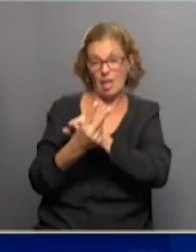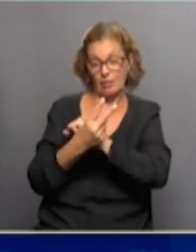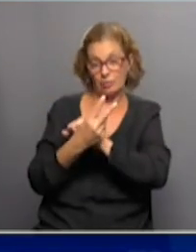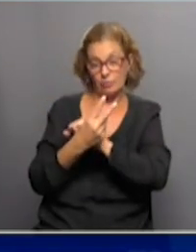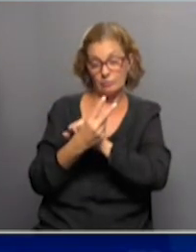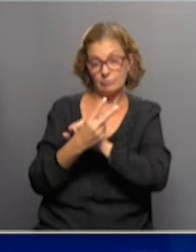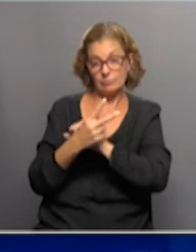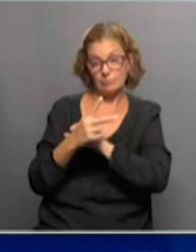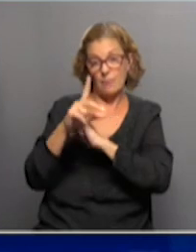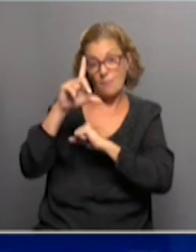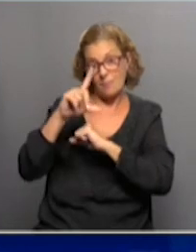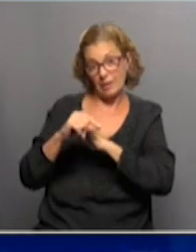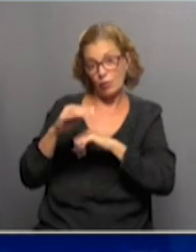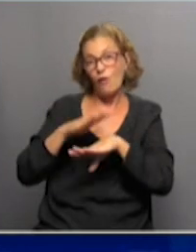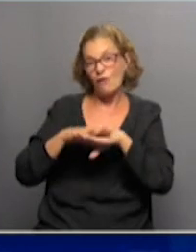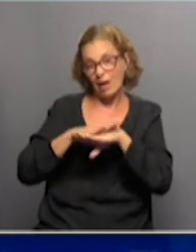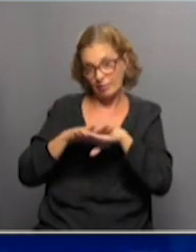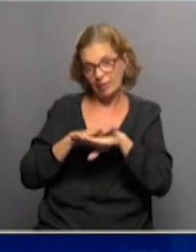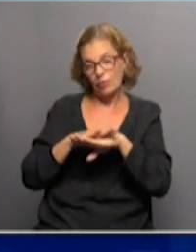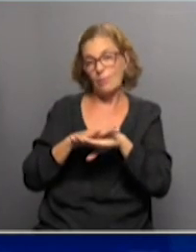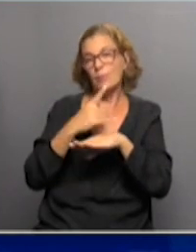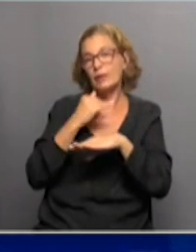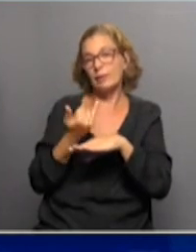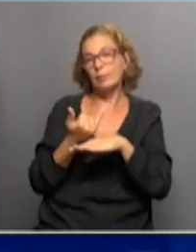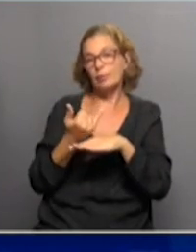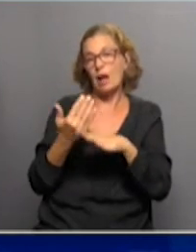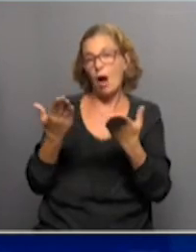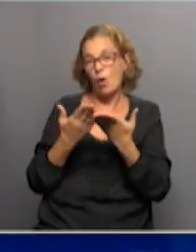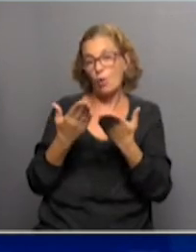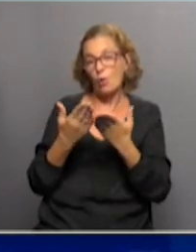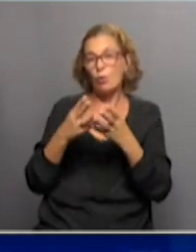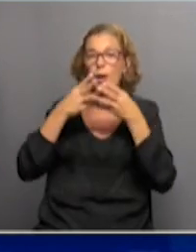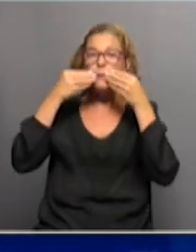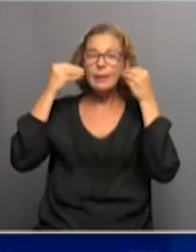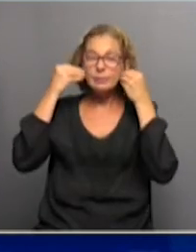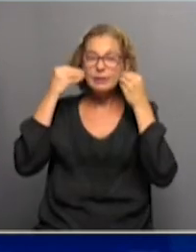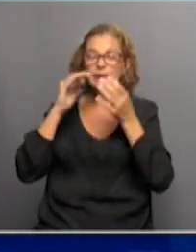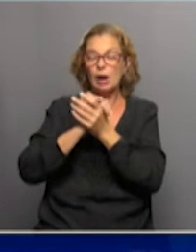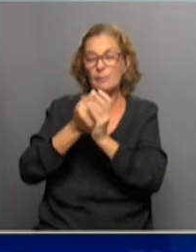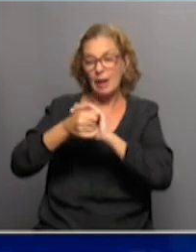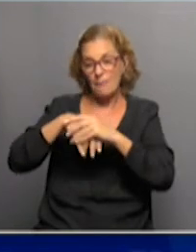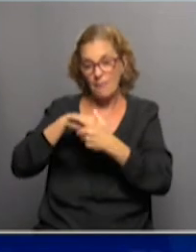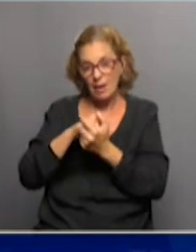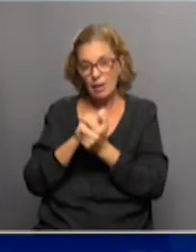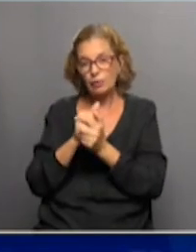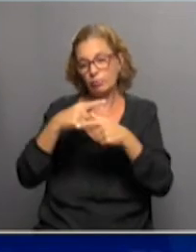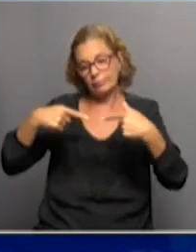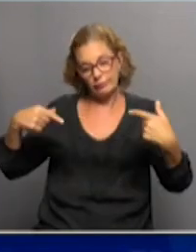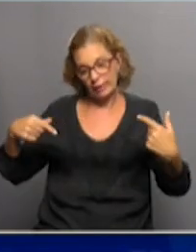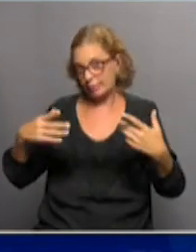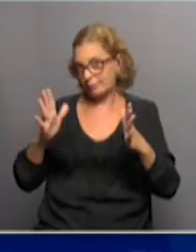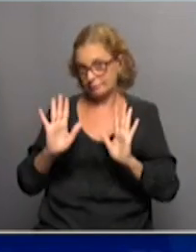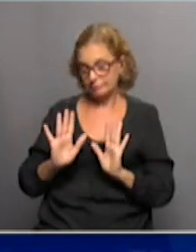o al menos las básicas, ¿no?, que estamos teniendo, bueno, usar barbijo, desinfección de manos, etcétera,